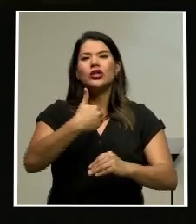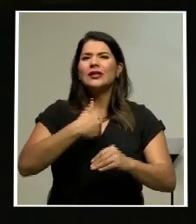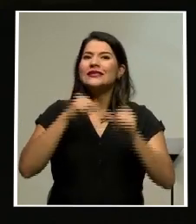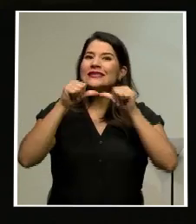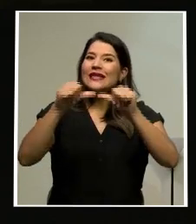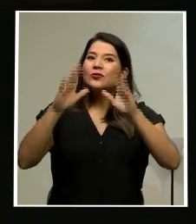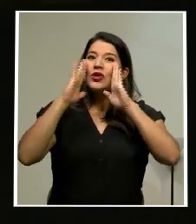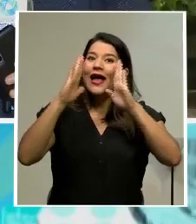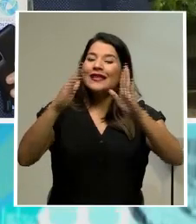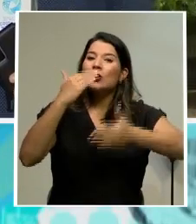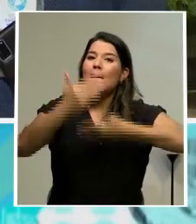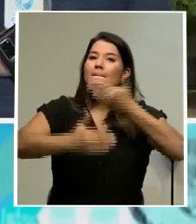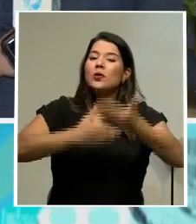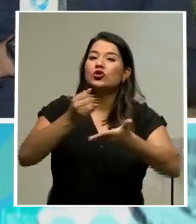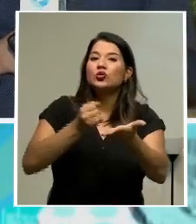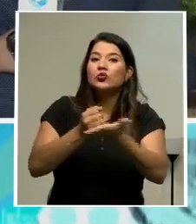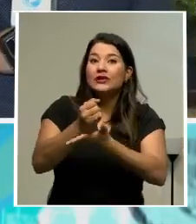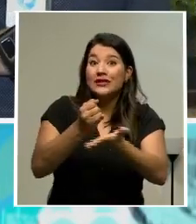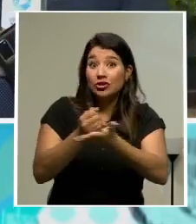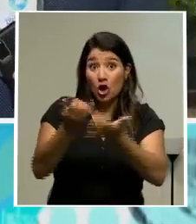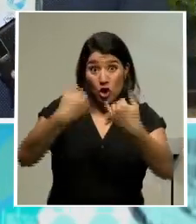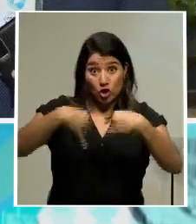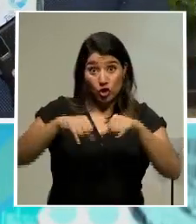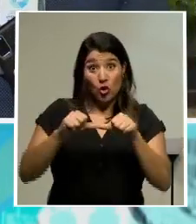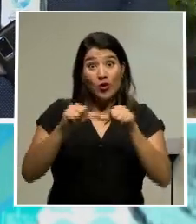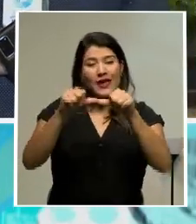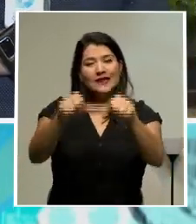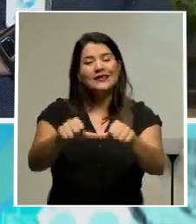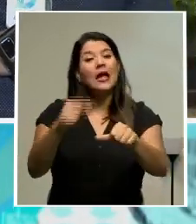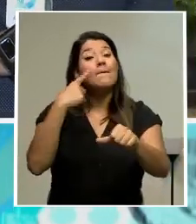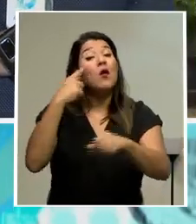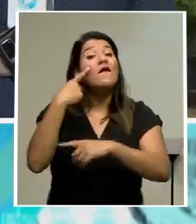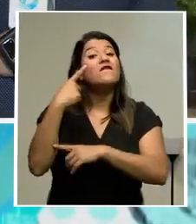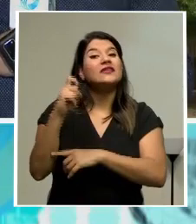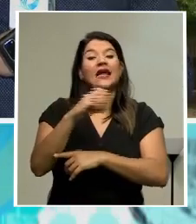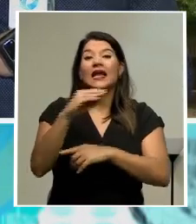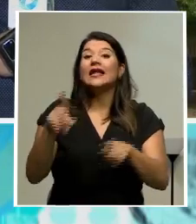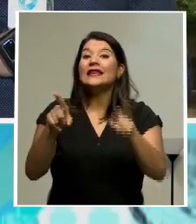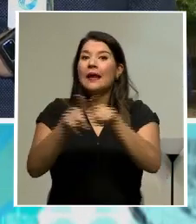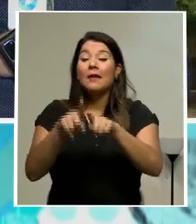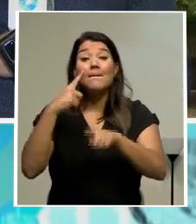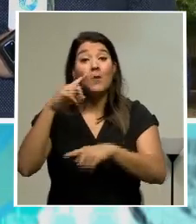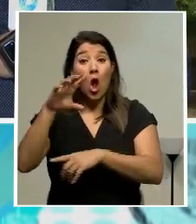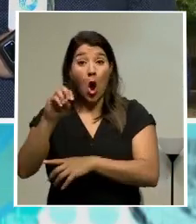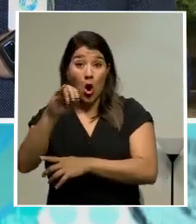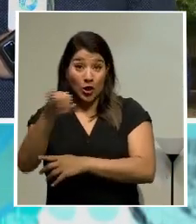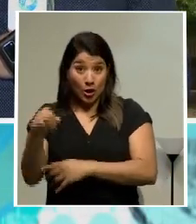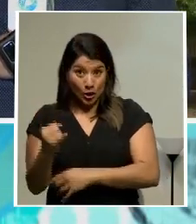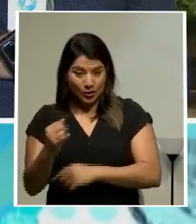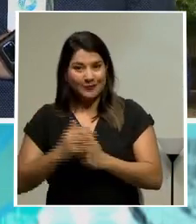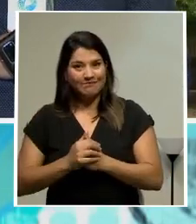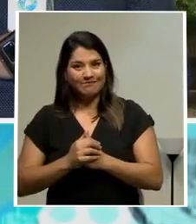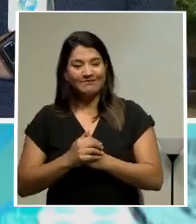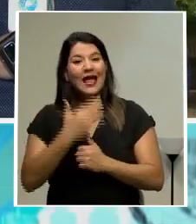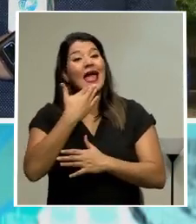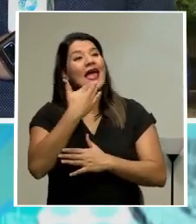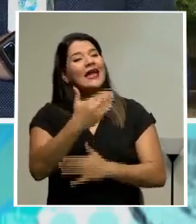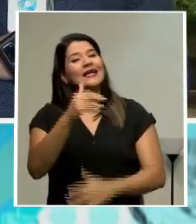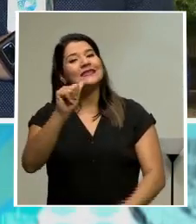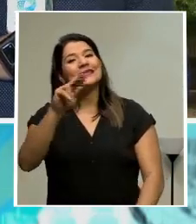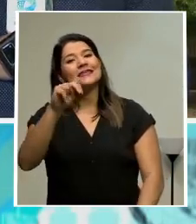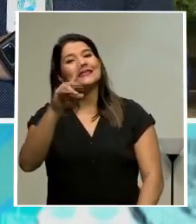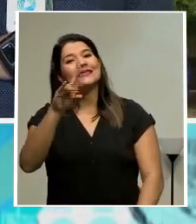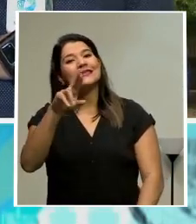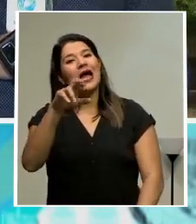pendientes también del proceso de investigación que continúa por parte de la Fiscalía y también del OIJ. Don Ernesto. Gracias Andrés